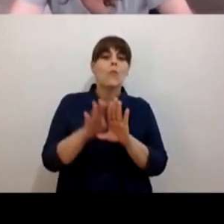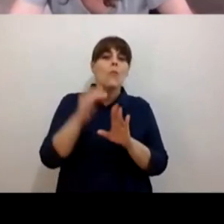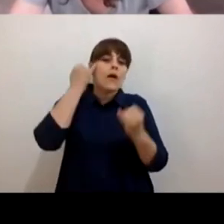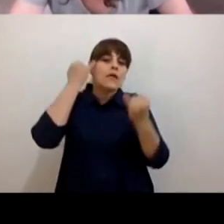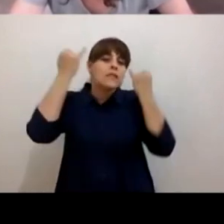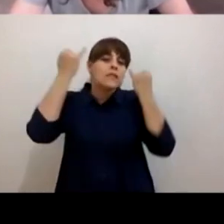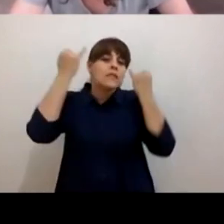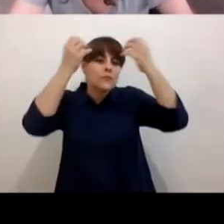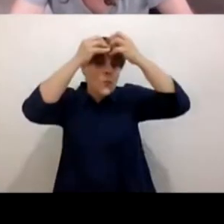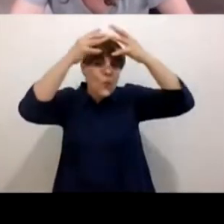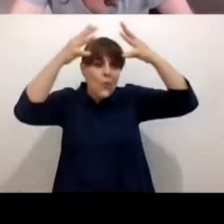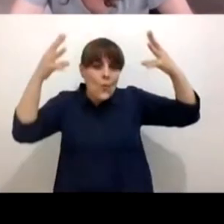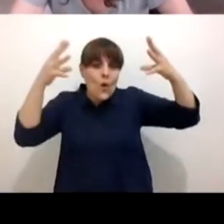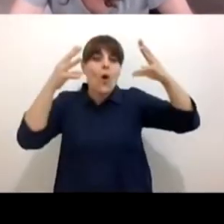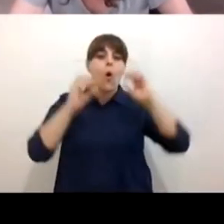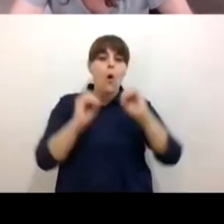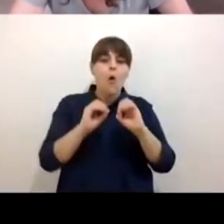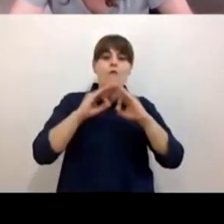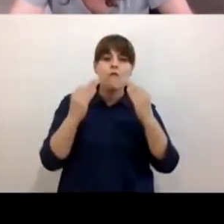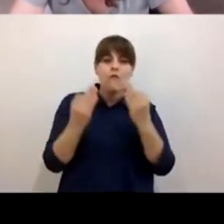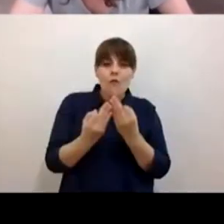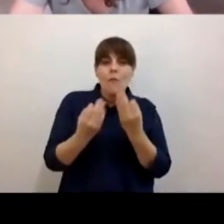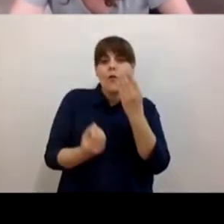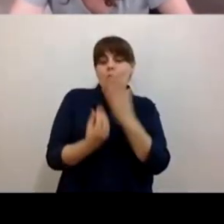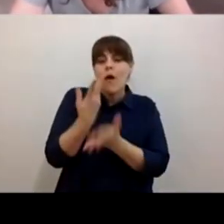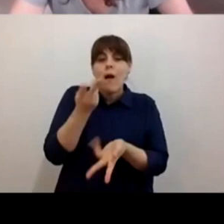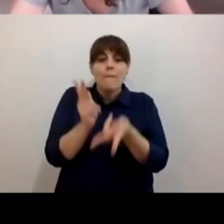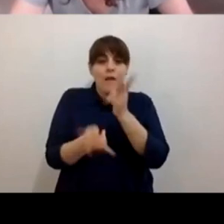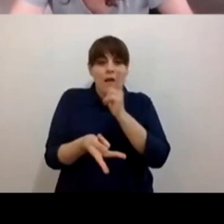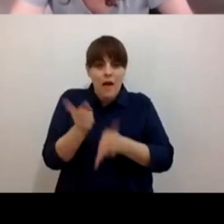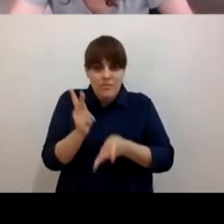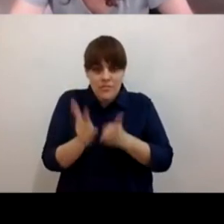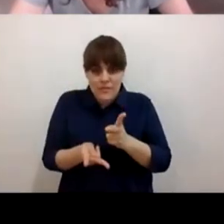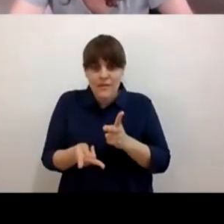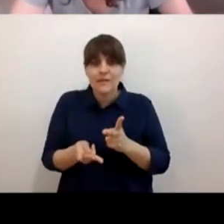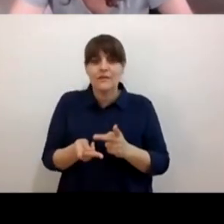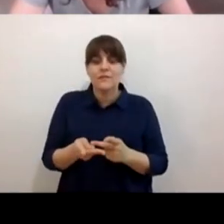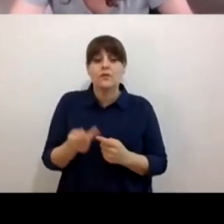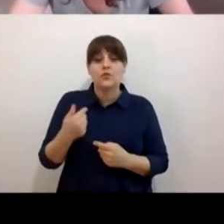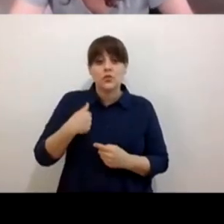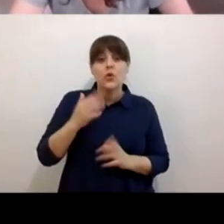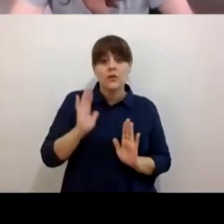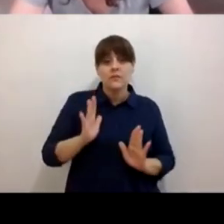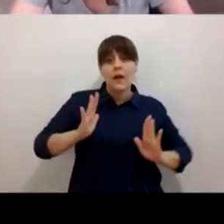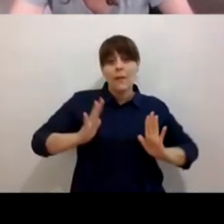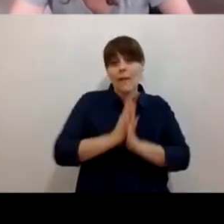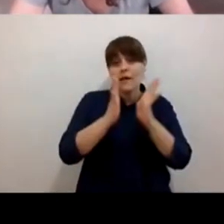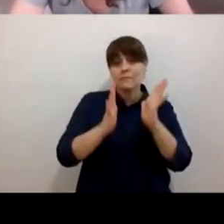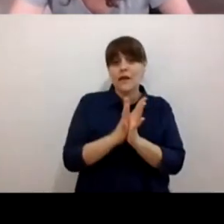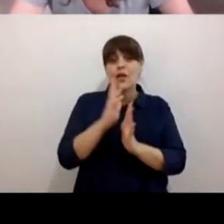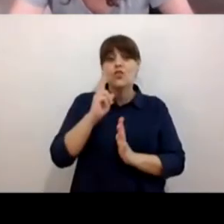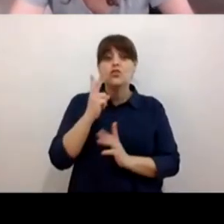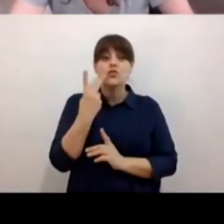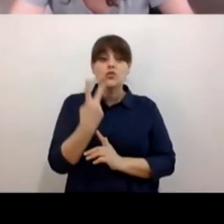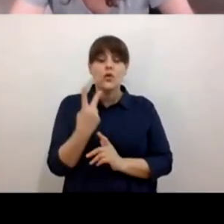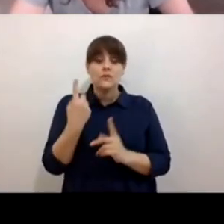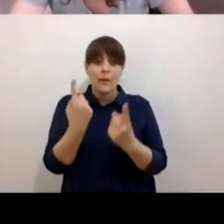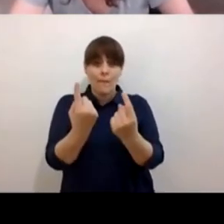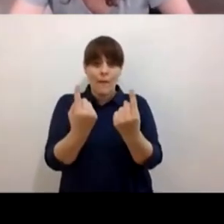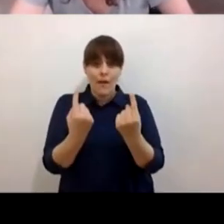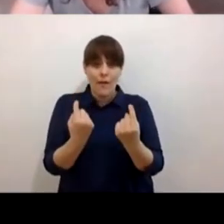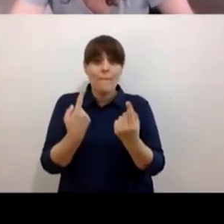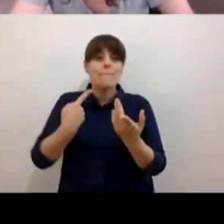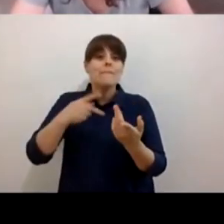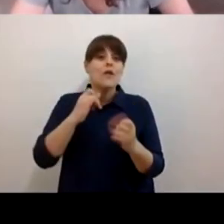narrativa de la perspectiva yo ya participé en dos velorios virtuales no y la